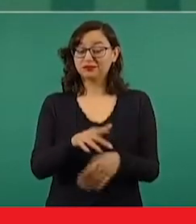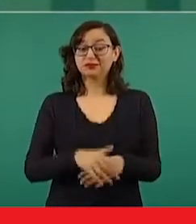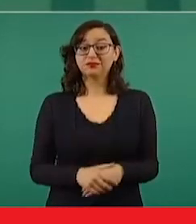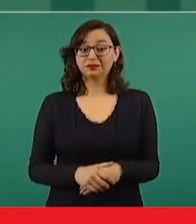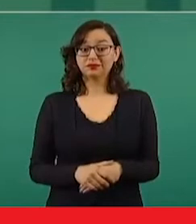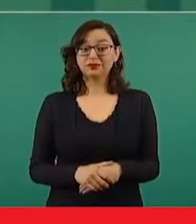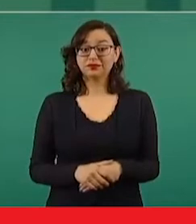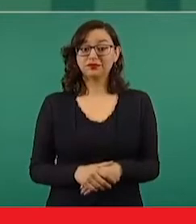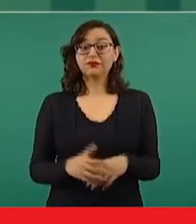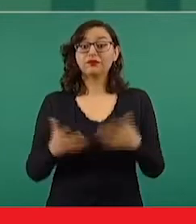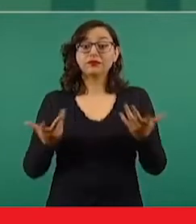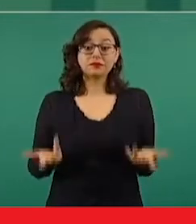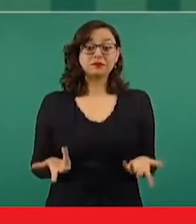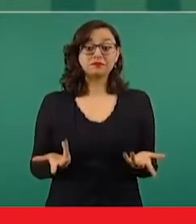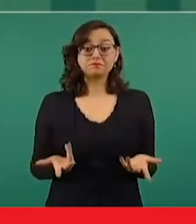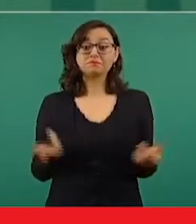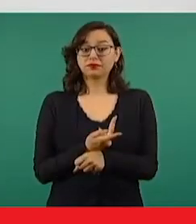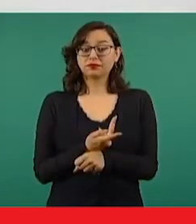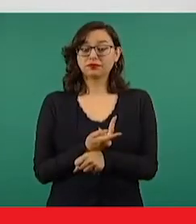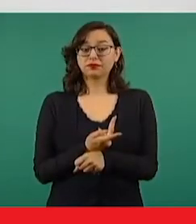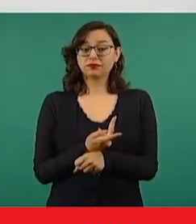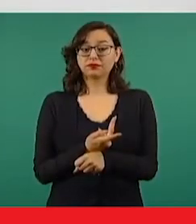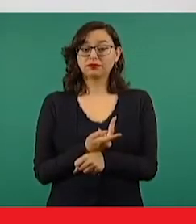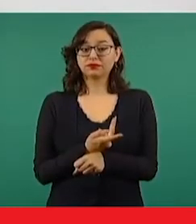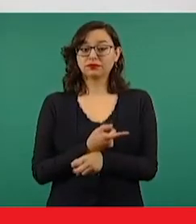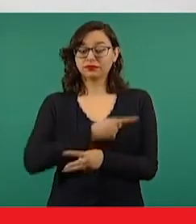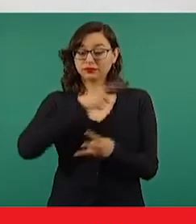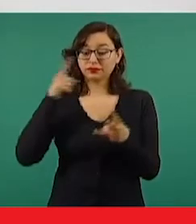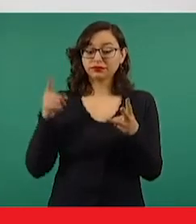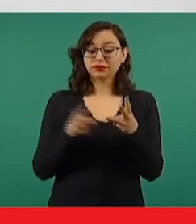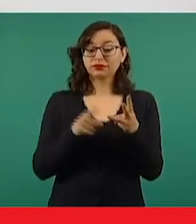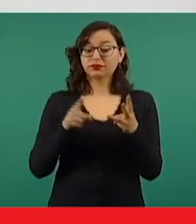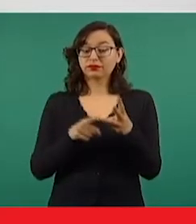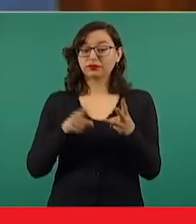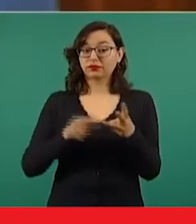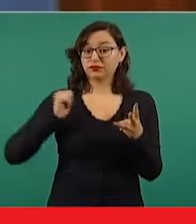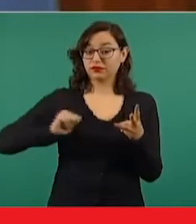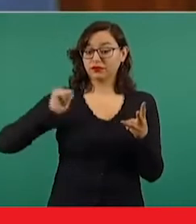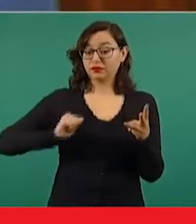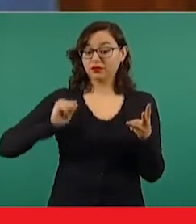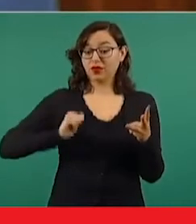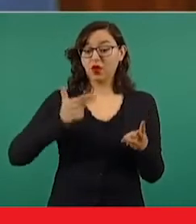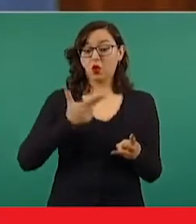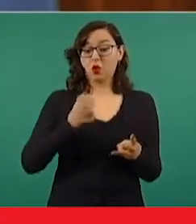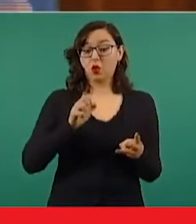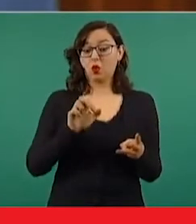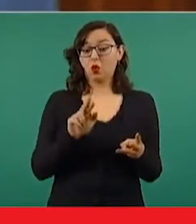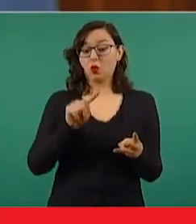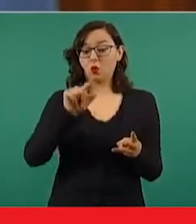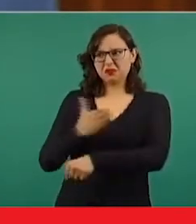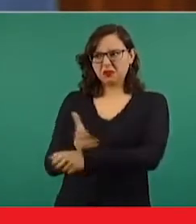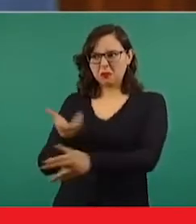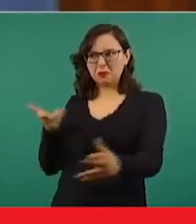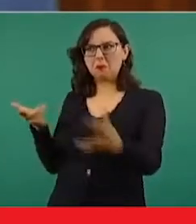manipulada, no informada, respaldó a Huerta en el asesinato al presidente